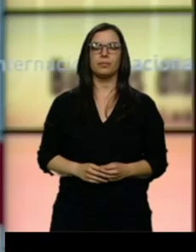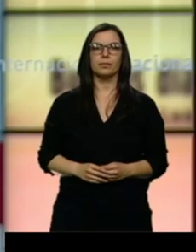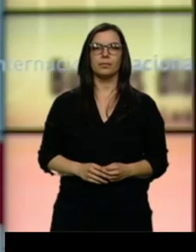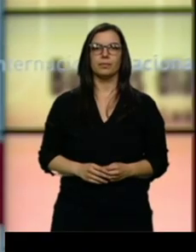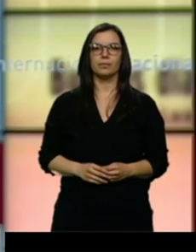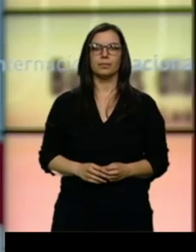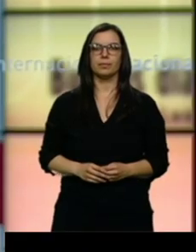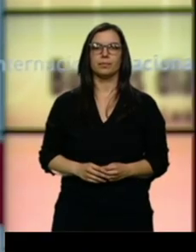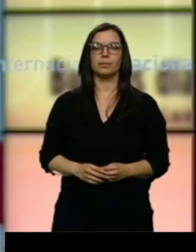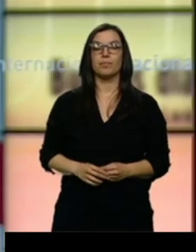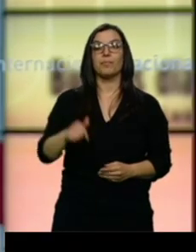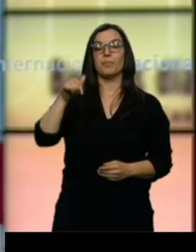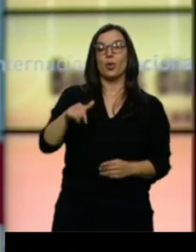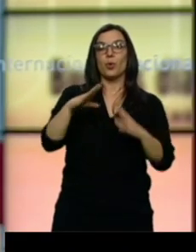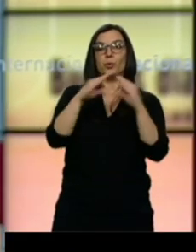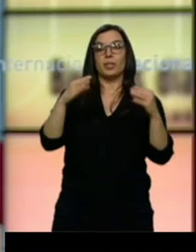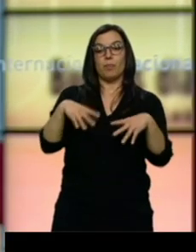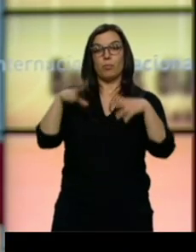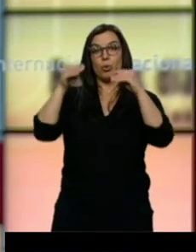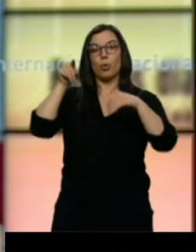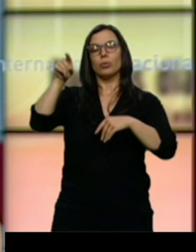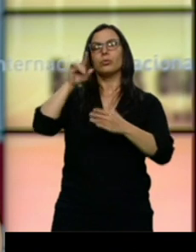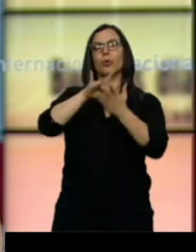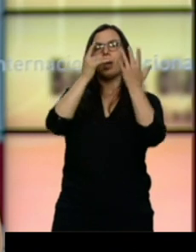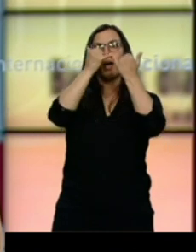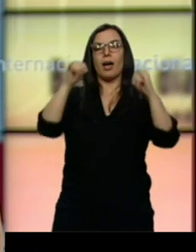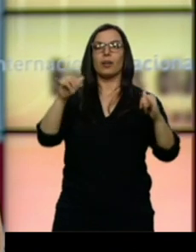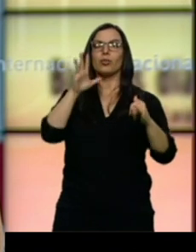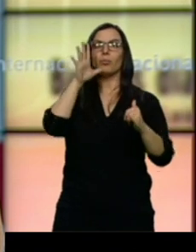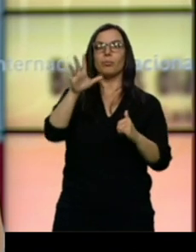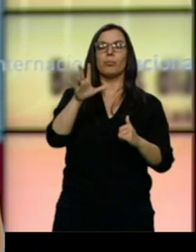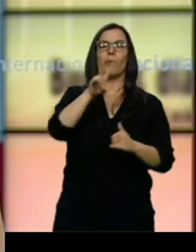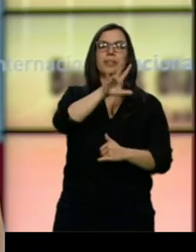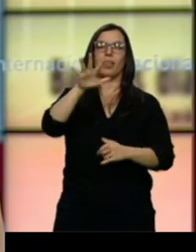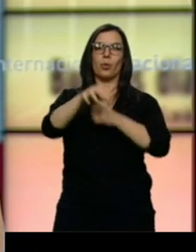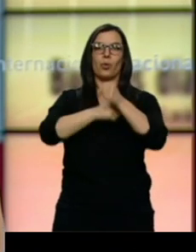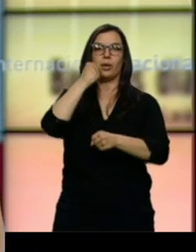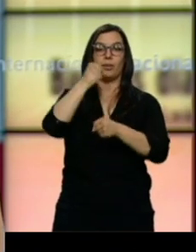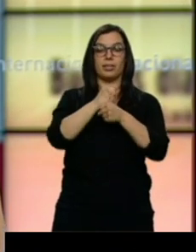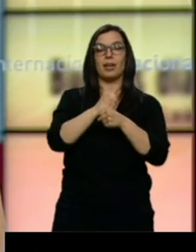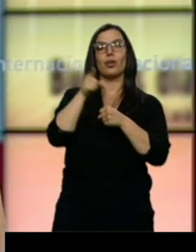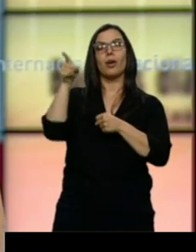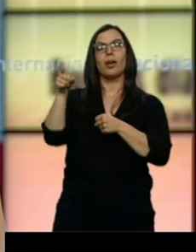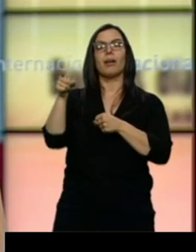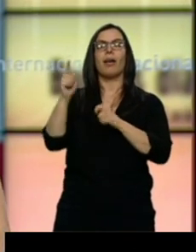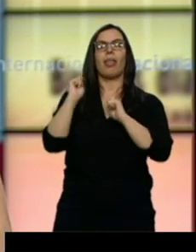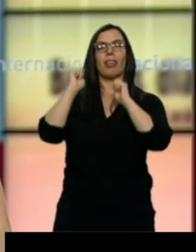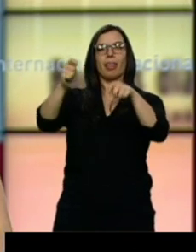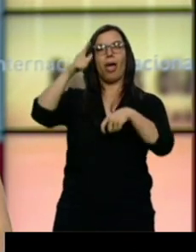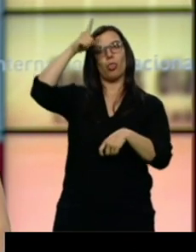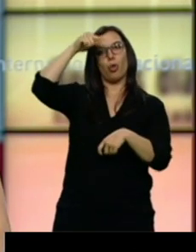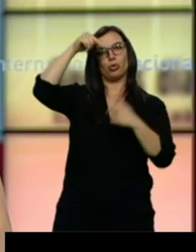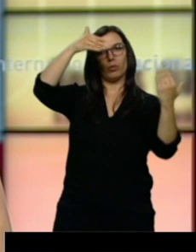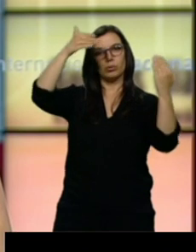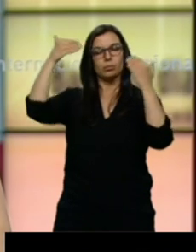Hoy, la Universidad de Burgos celebra un acto con motivo de su vigésimo quinto aniversario en el que será investido doctor honoris causa Juan José